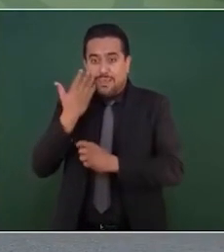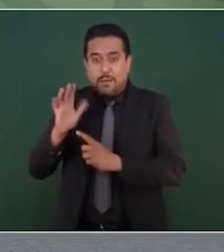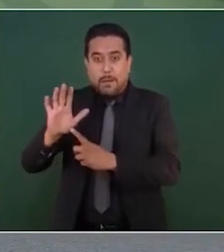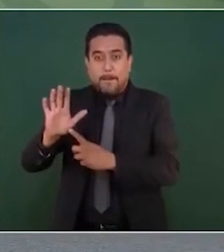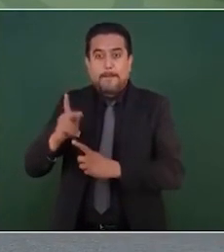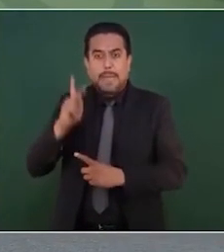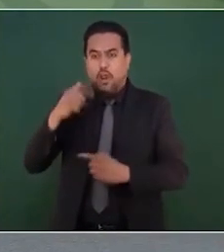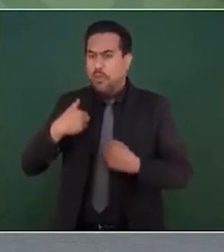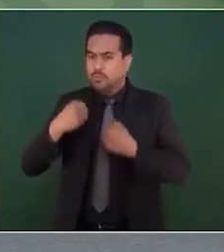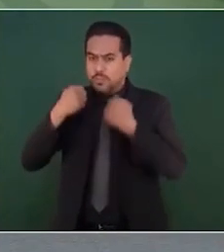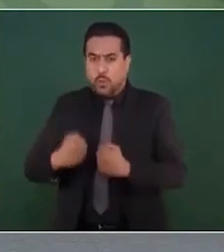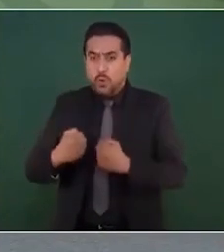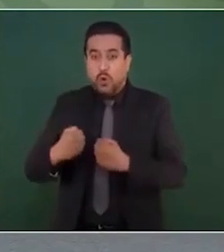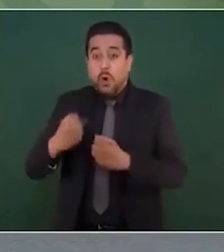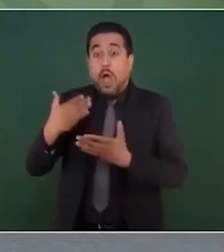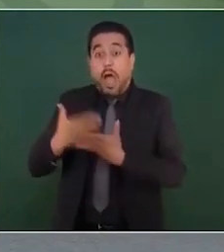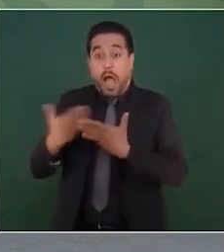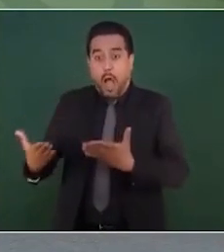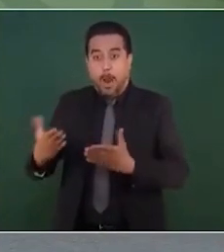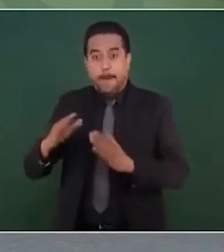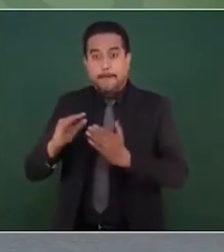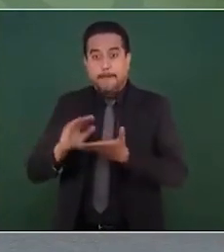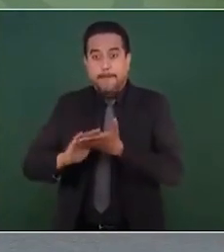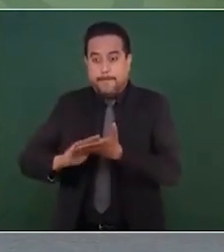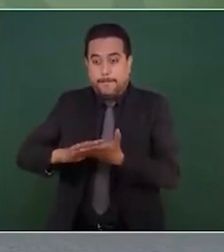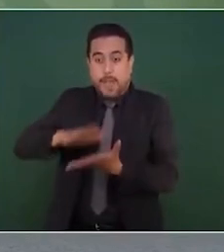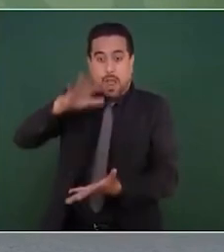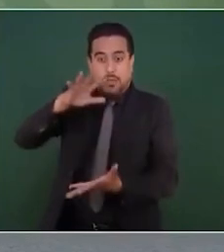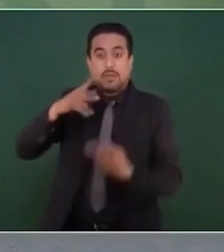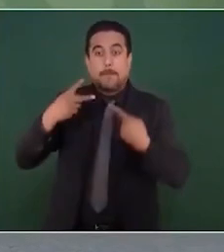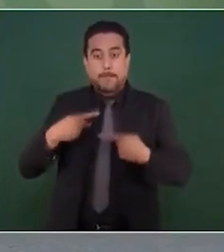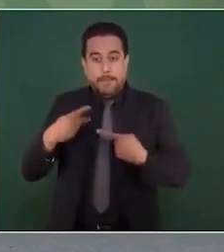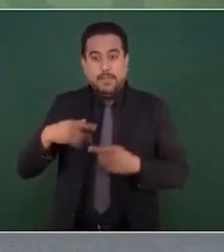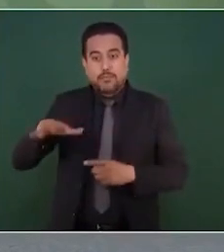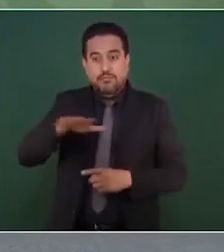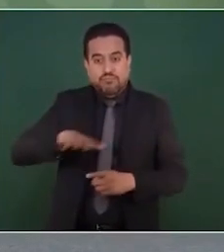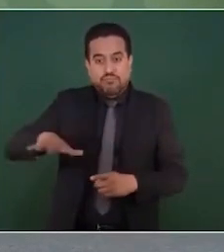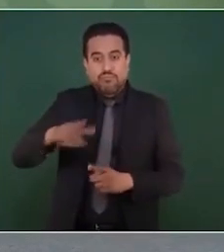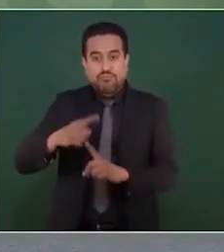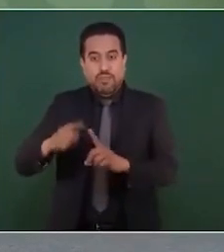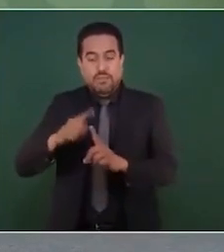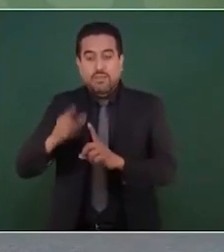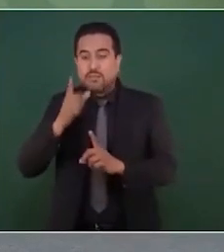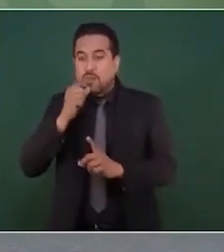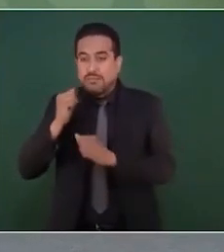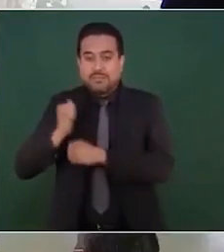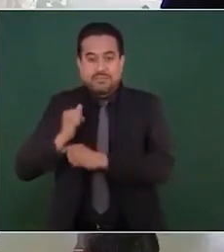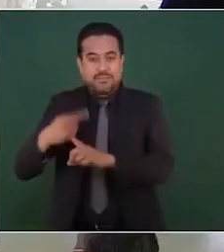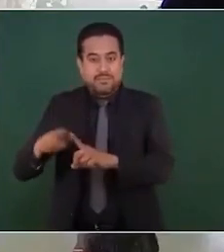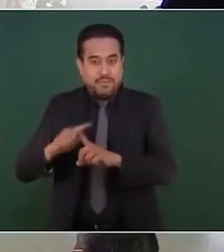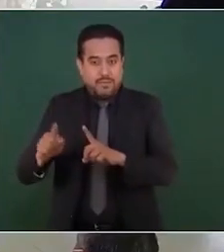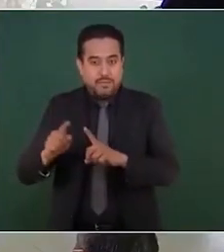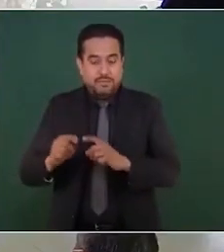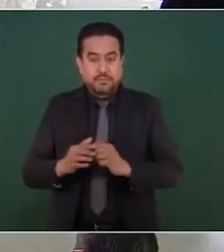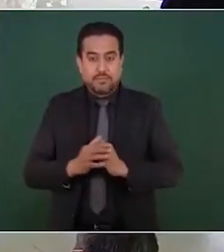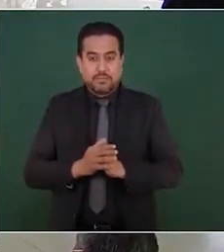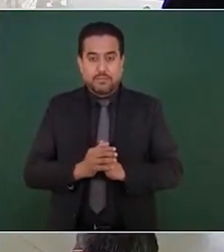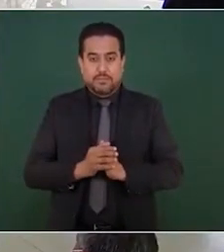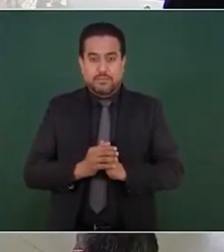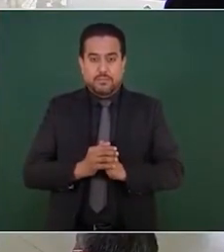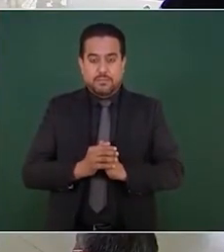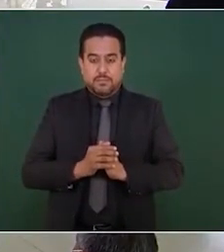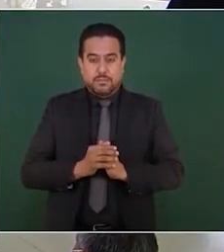que se ha incrementado el número de elementos al grado de que